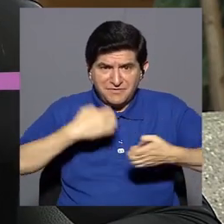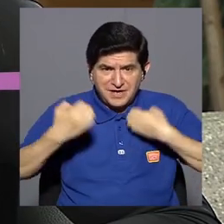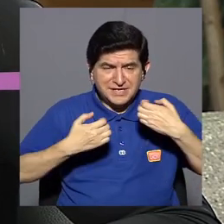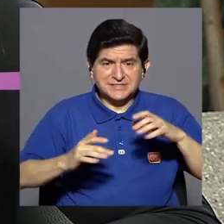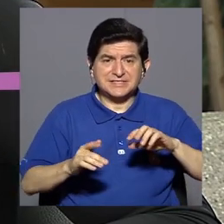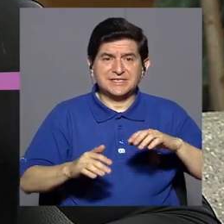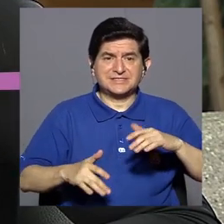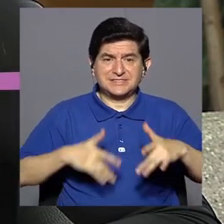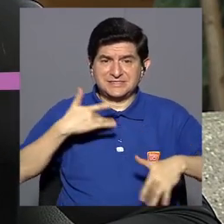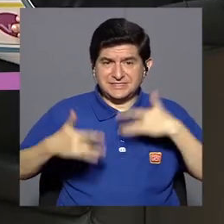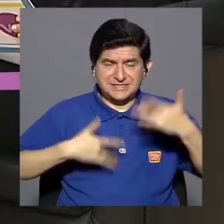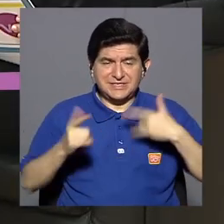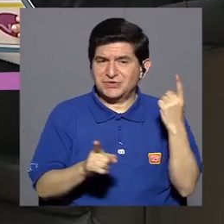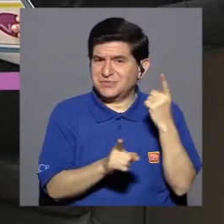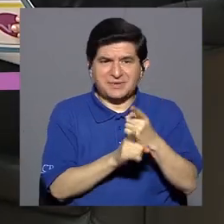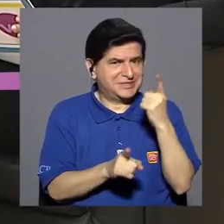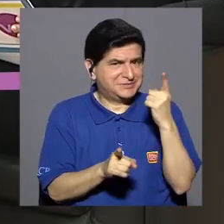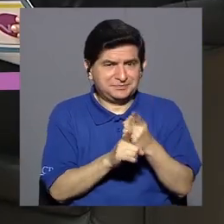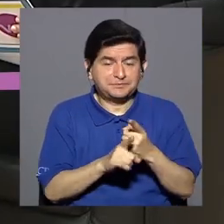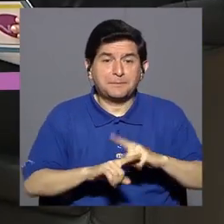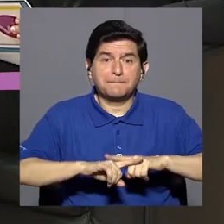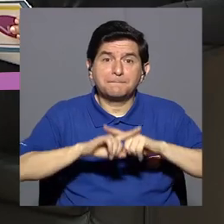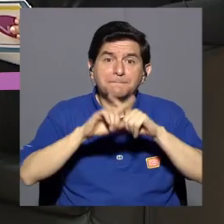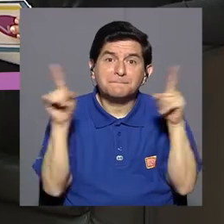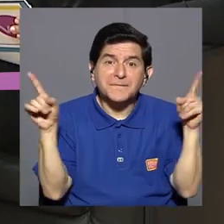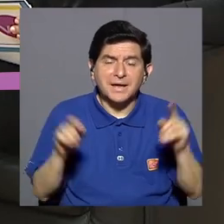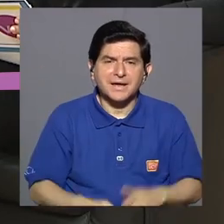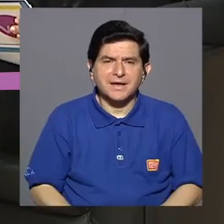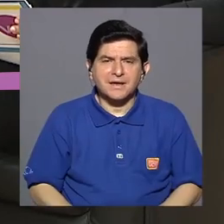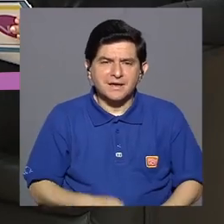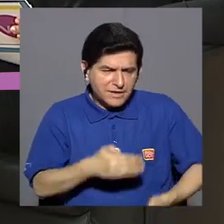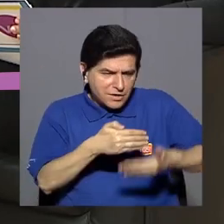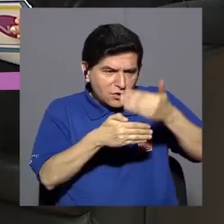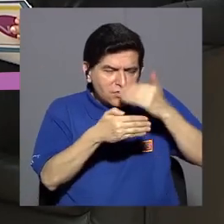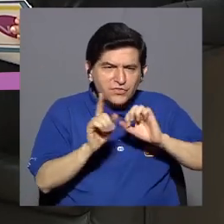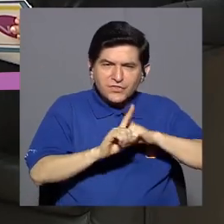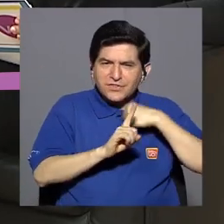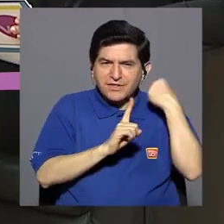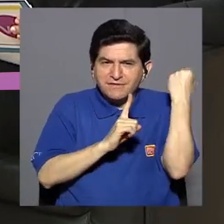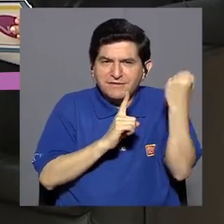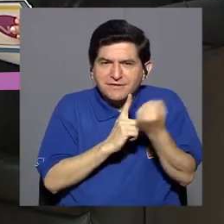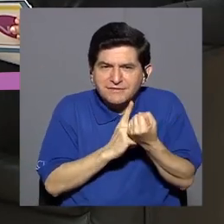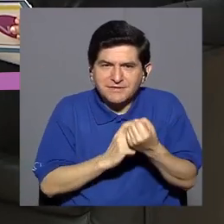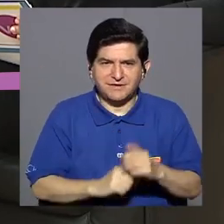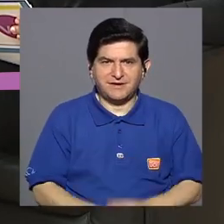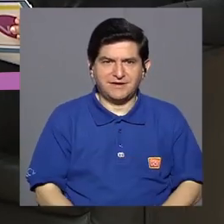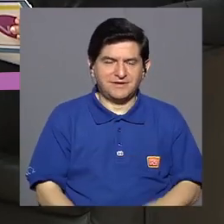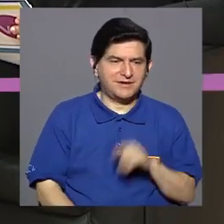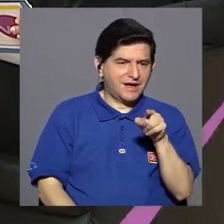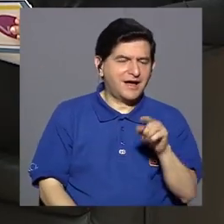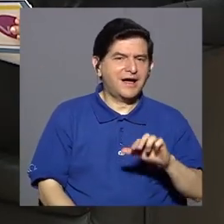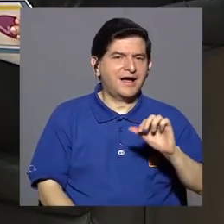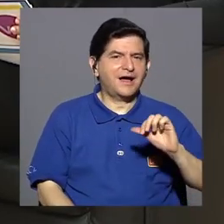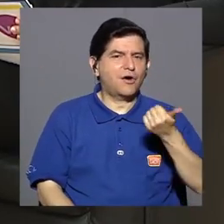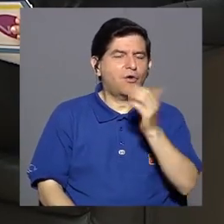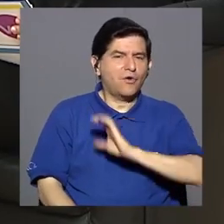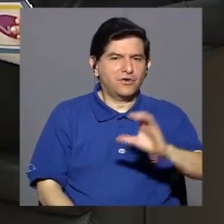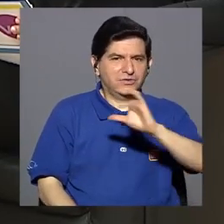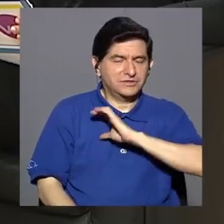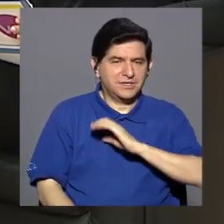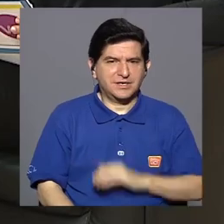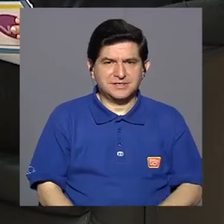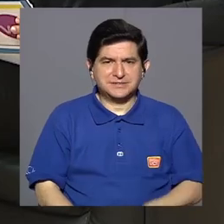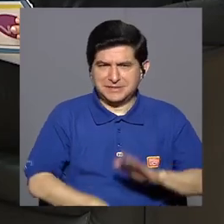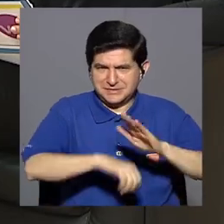vemos síntomas inadecuados, pero el trasfondo de la situación tiene otros matices.